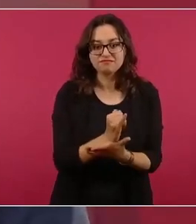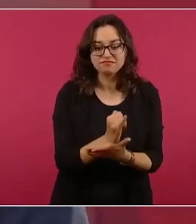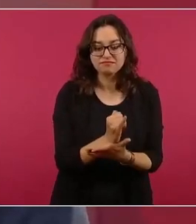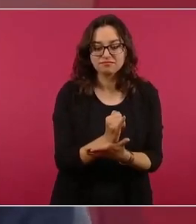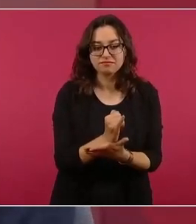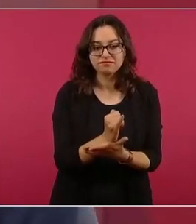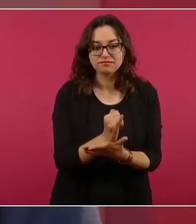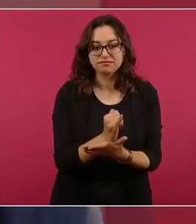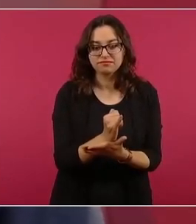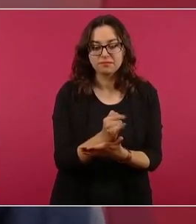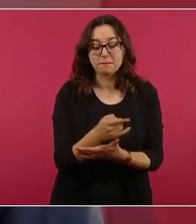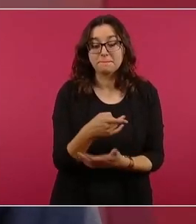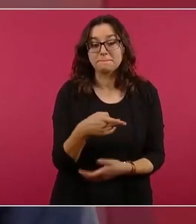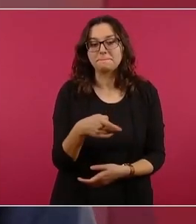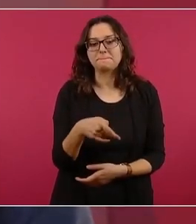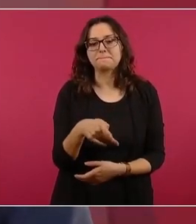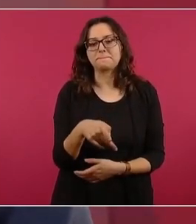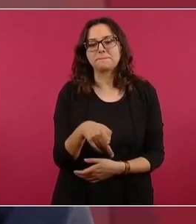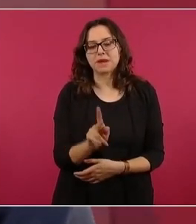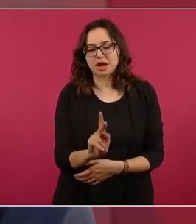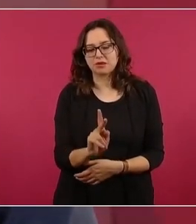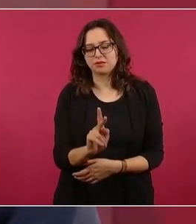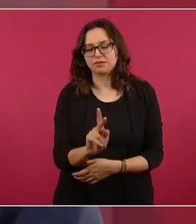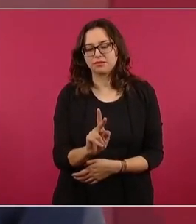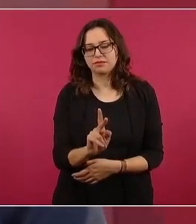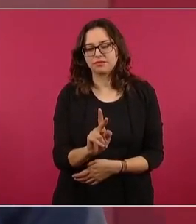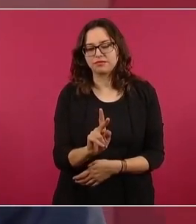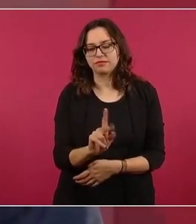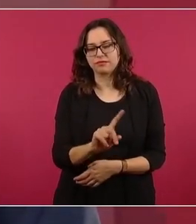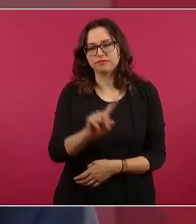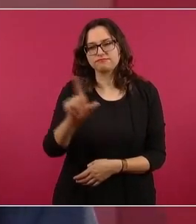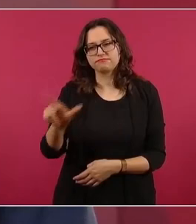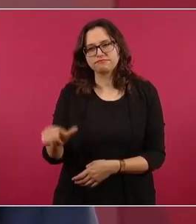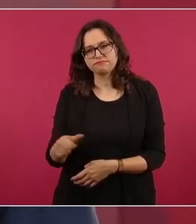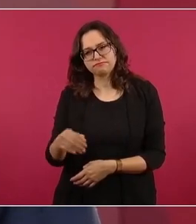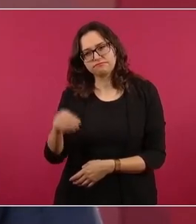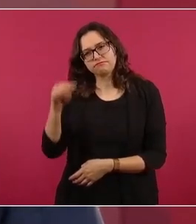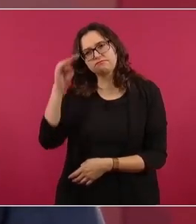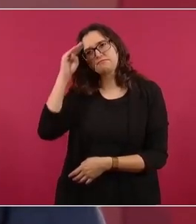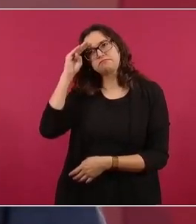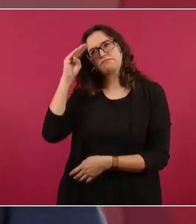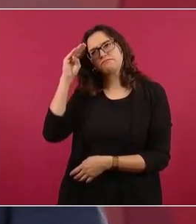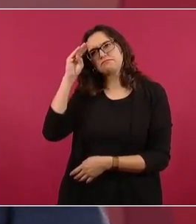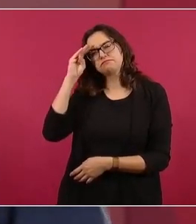podría yo ayudar